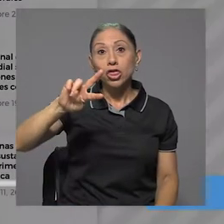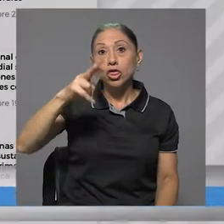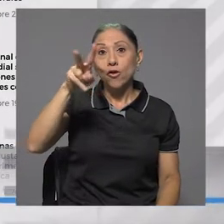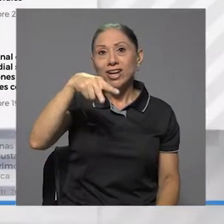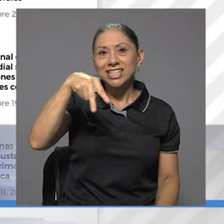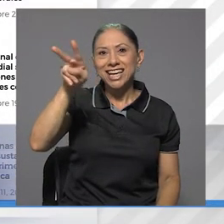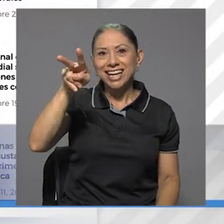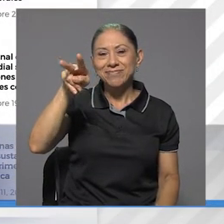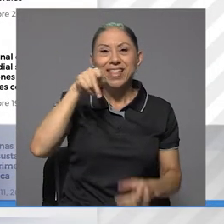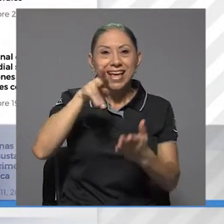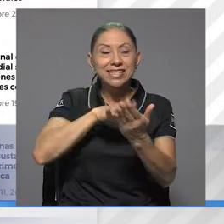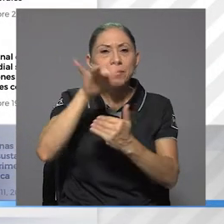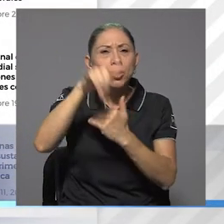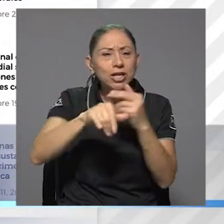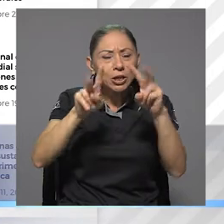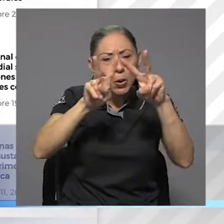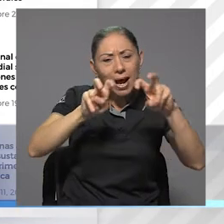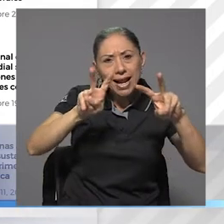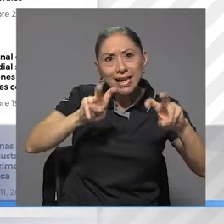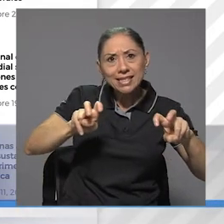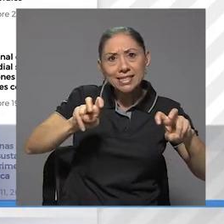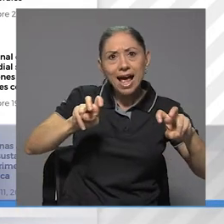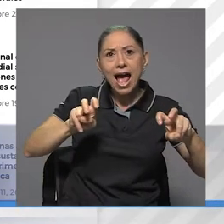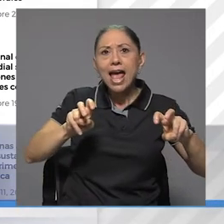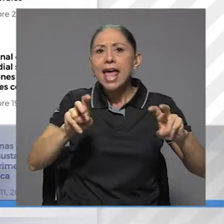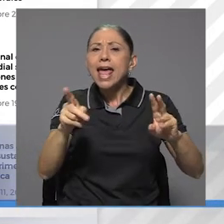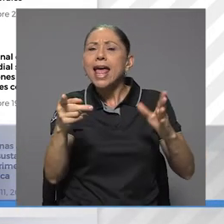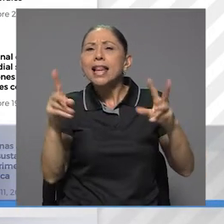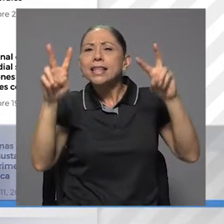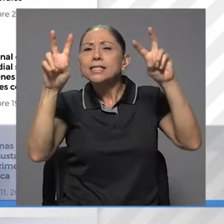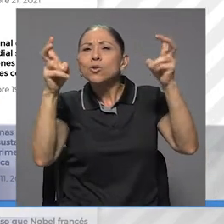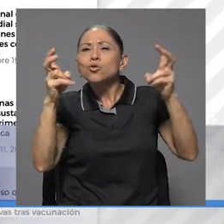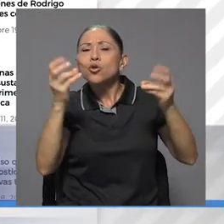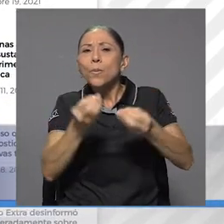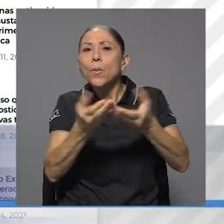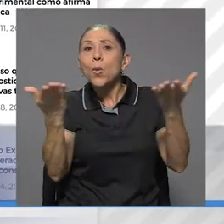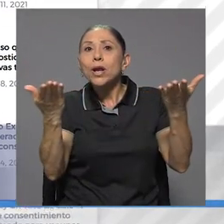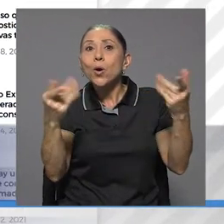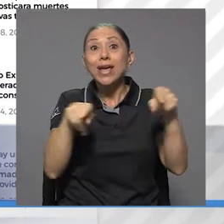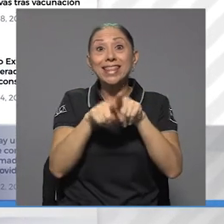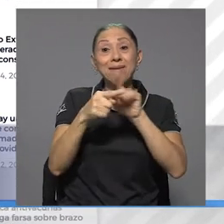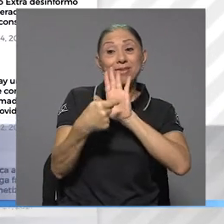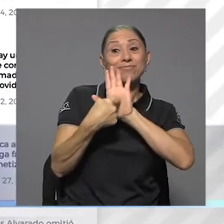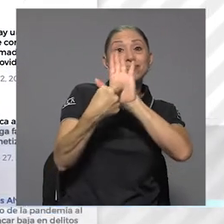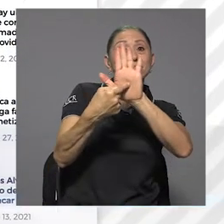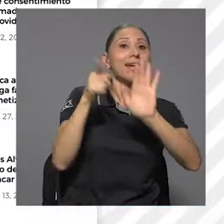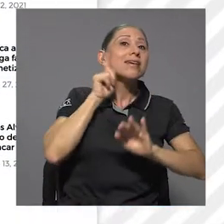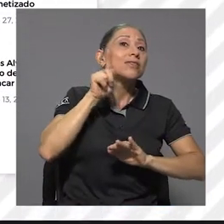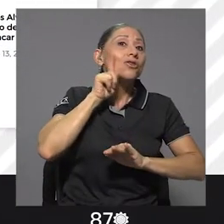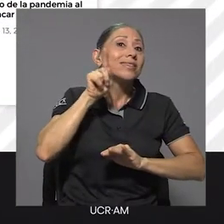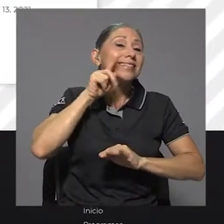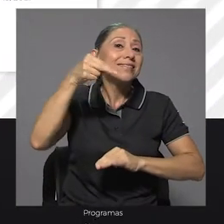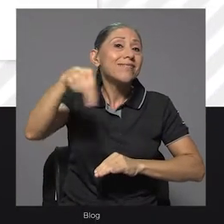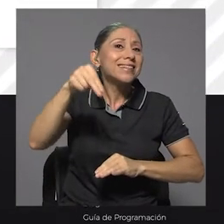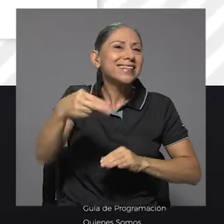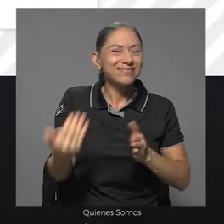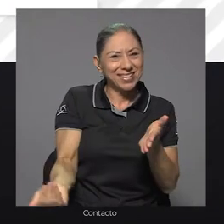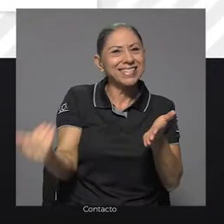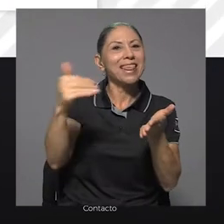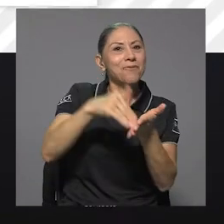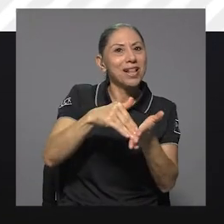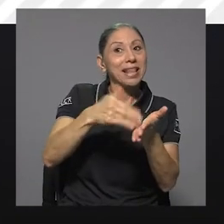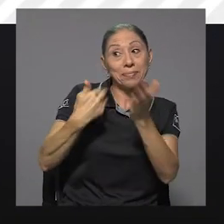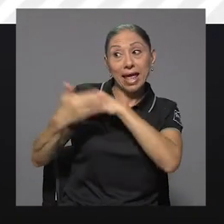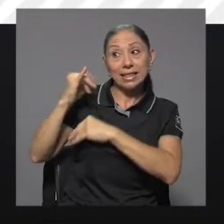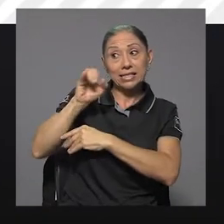Doble Check, el proyecto que analiza el discurso público y desenmascara Fake News, está de vuelta, luego de una pausa que se dio desde junio